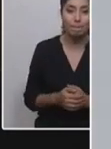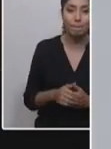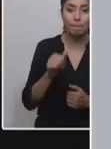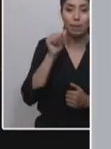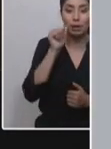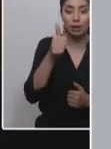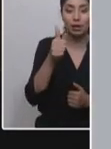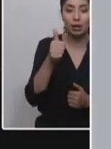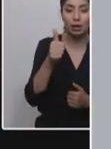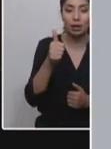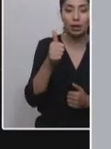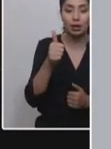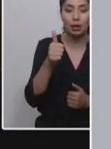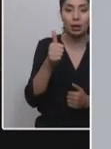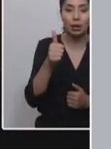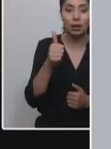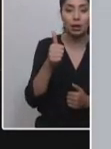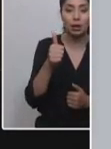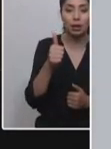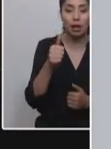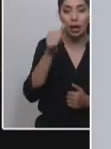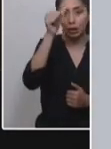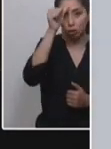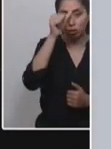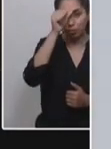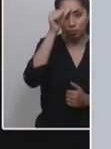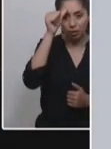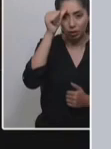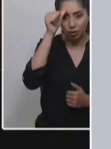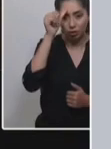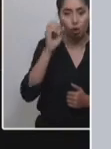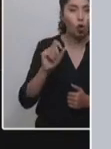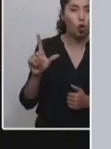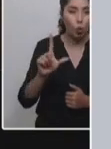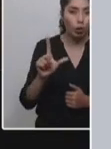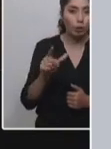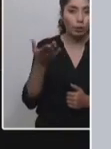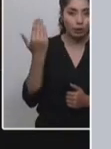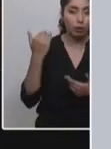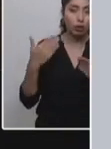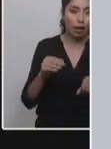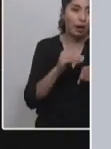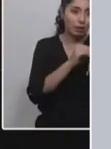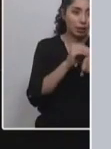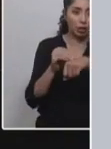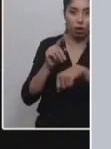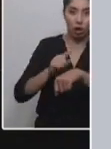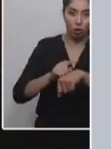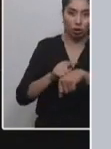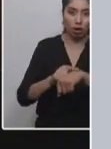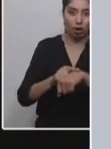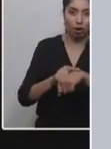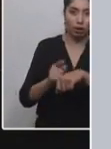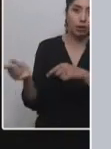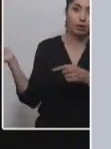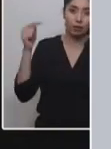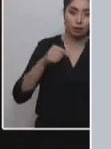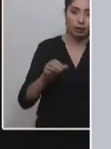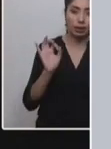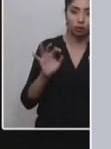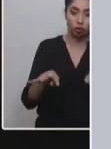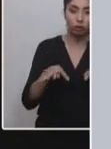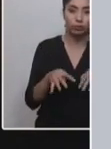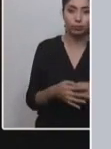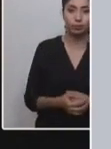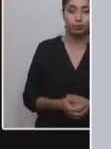informes, en estas dos votaciones generales que se han dado los días martes y miércoles. Hoy día hay que ver cómo se va desarrollando ya con las normas